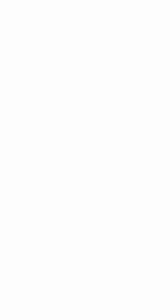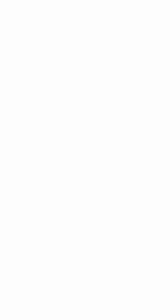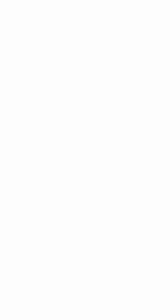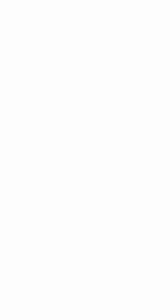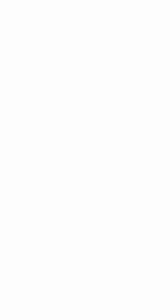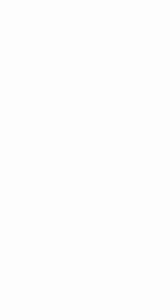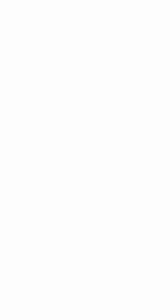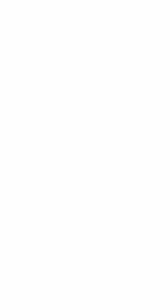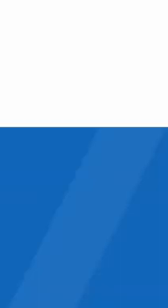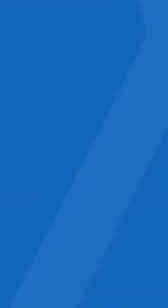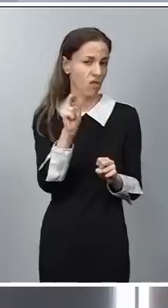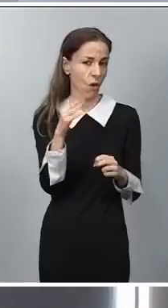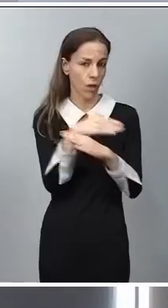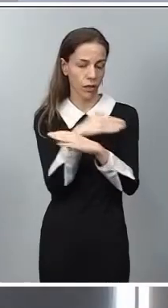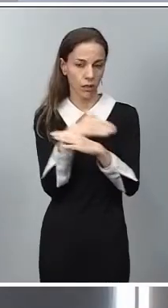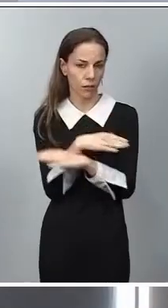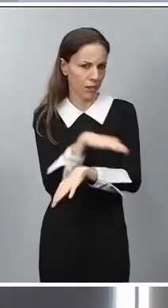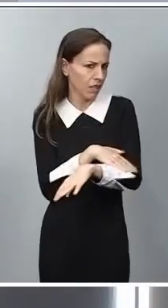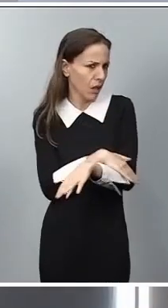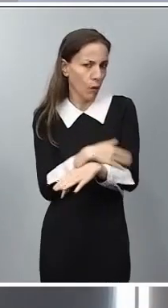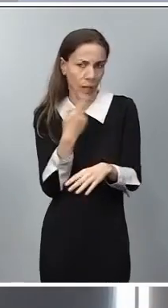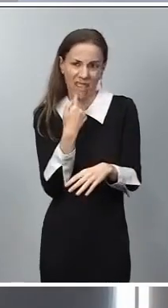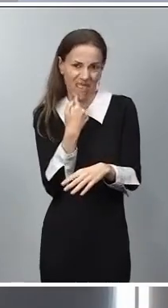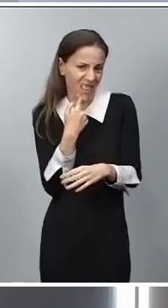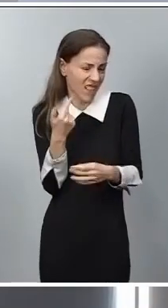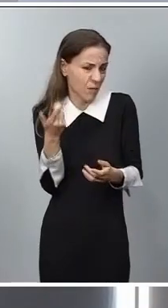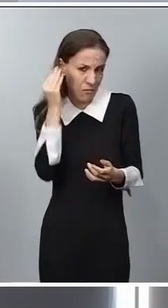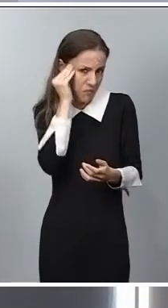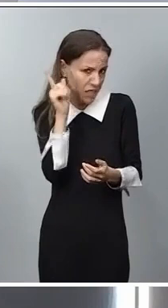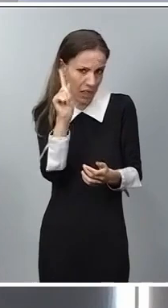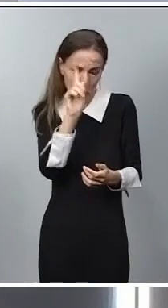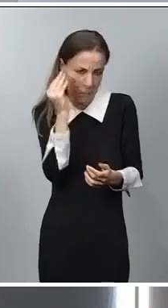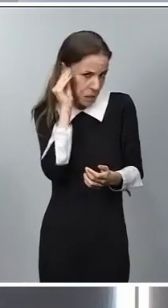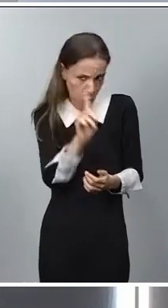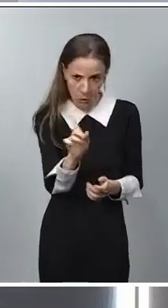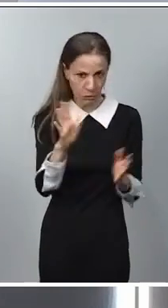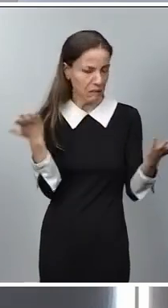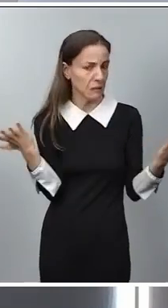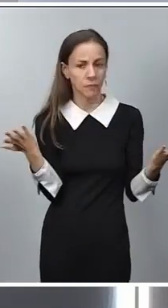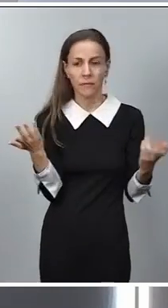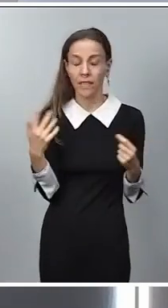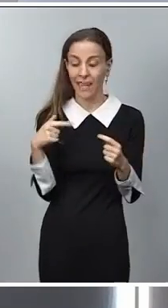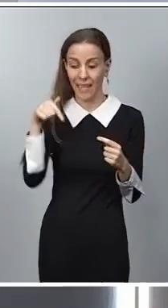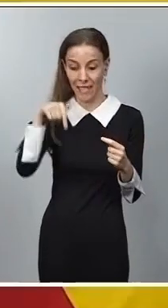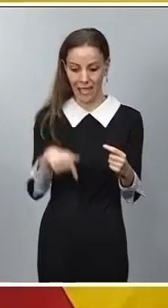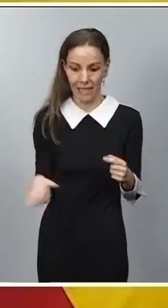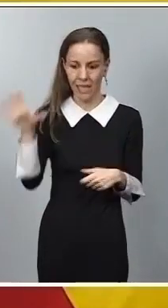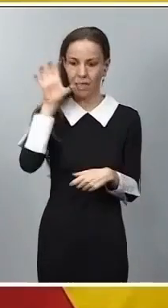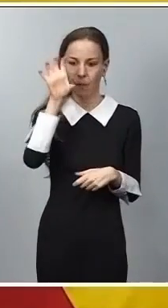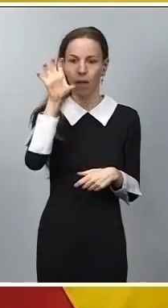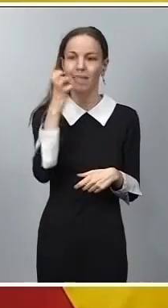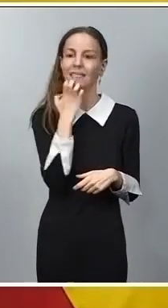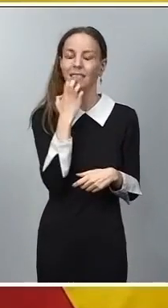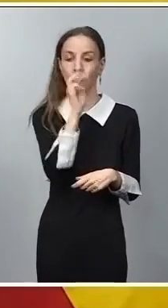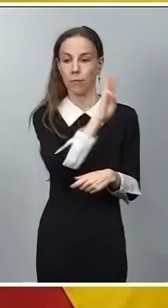Fíjense, no es que el Gobierno crea o deje de creer, es que se ha dado la circunstancia que cada vez que en este país no gobierna